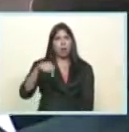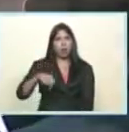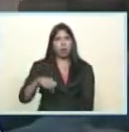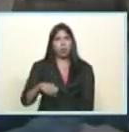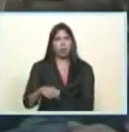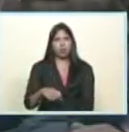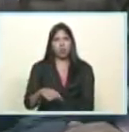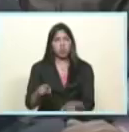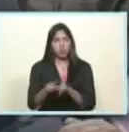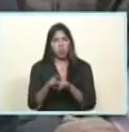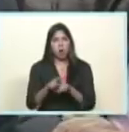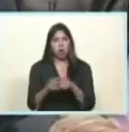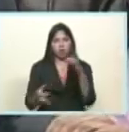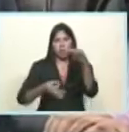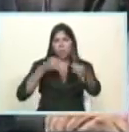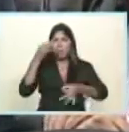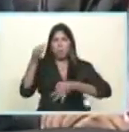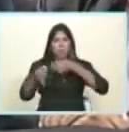Despreciando